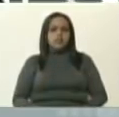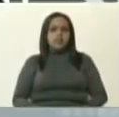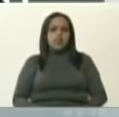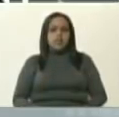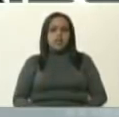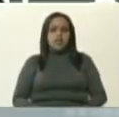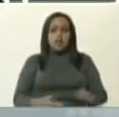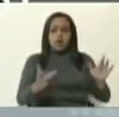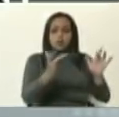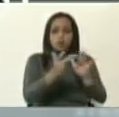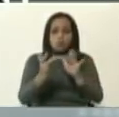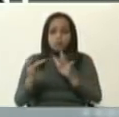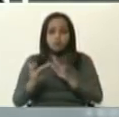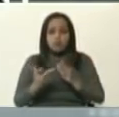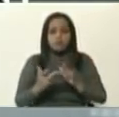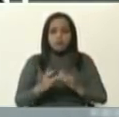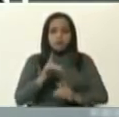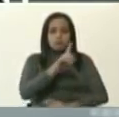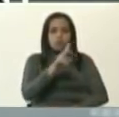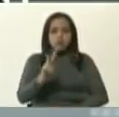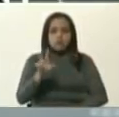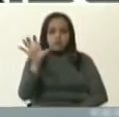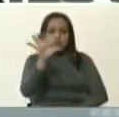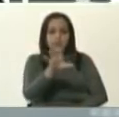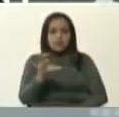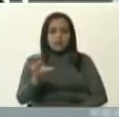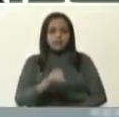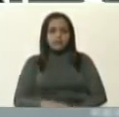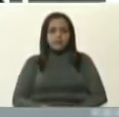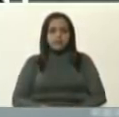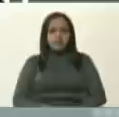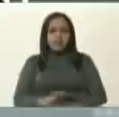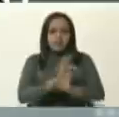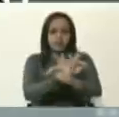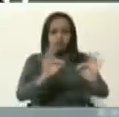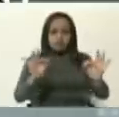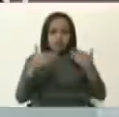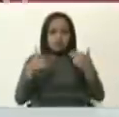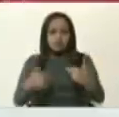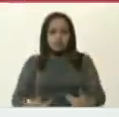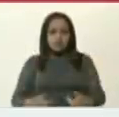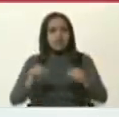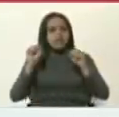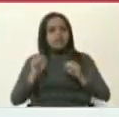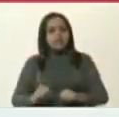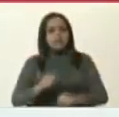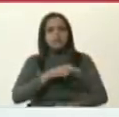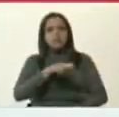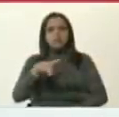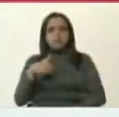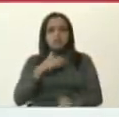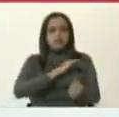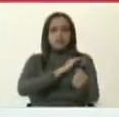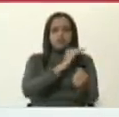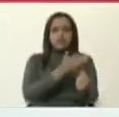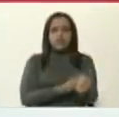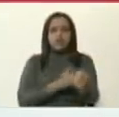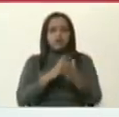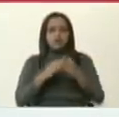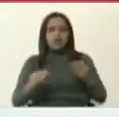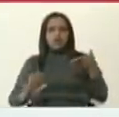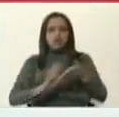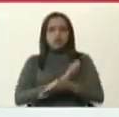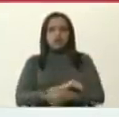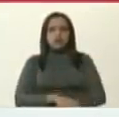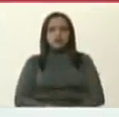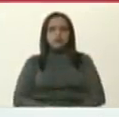estos dos estados. Sobre el cordón humanitario, por supuesto hemos fortalecido todo lo que es